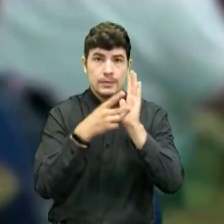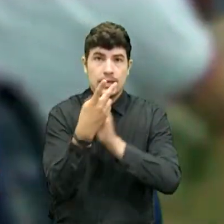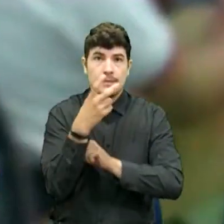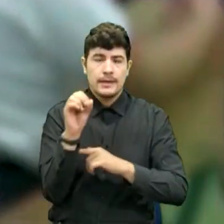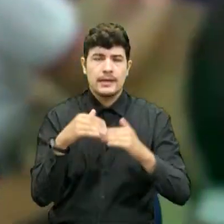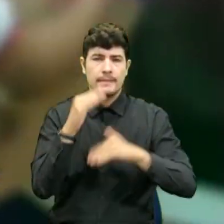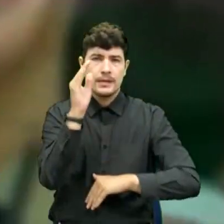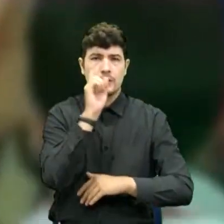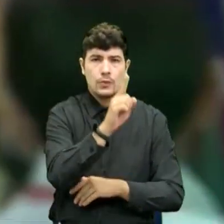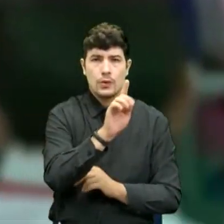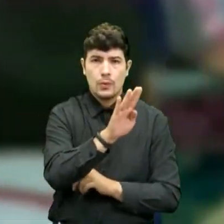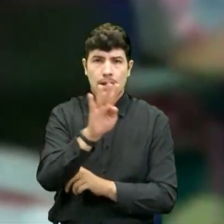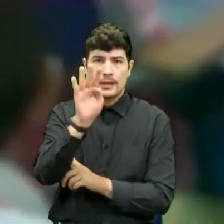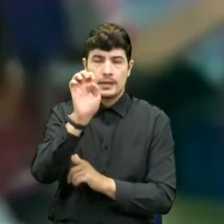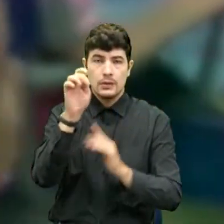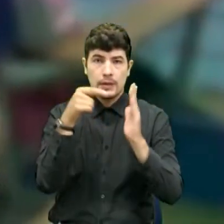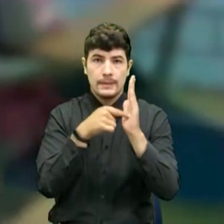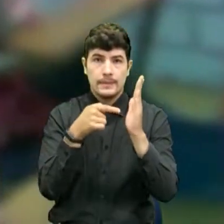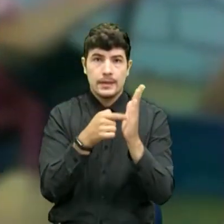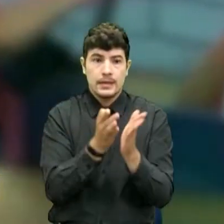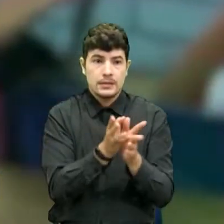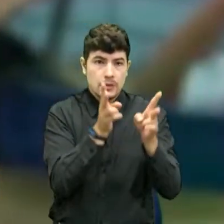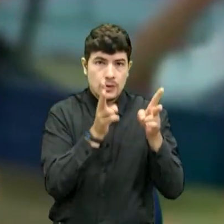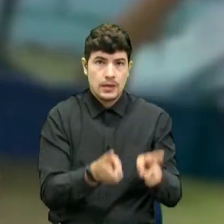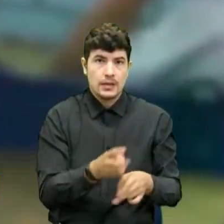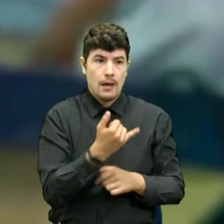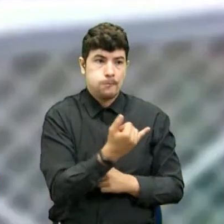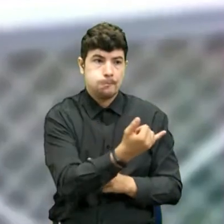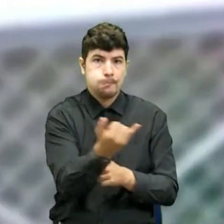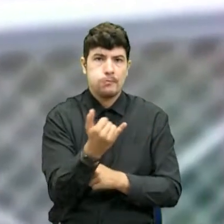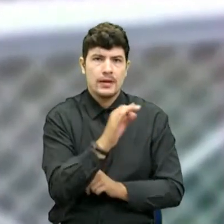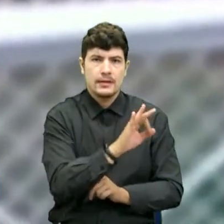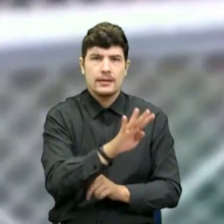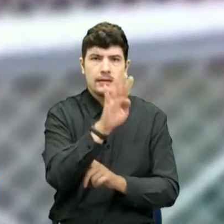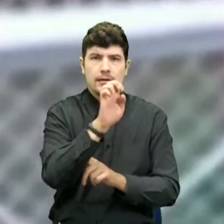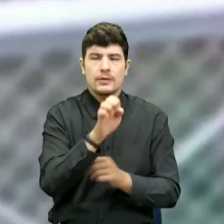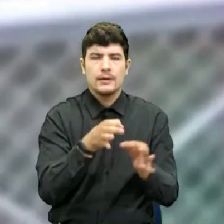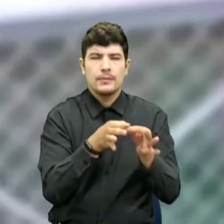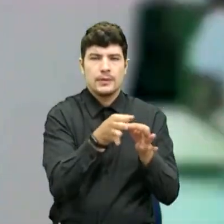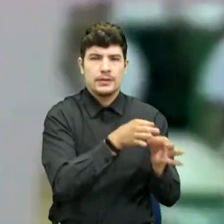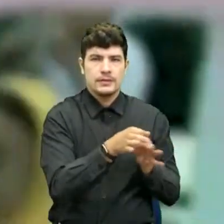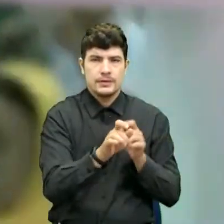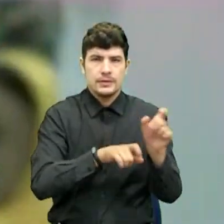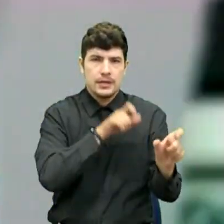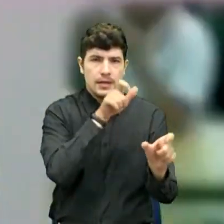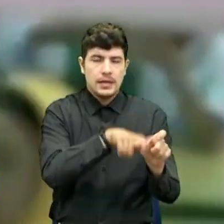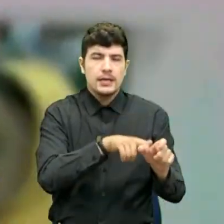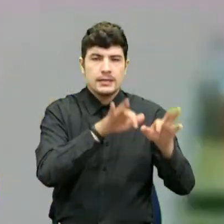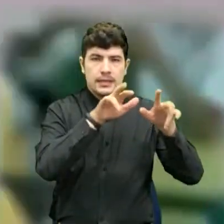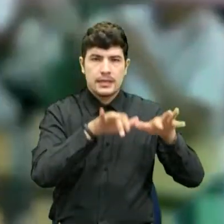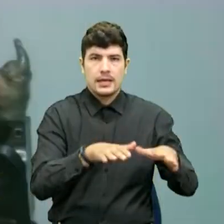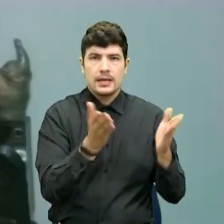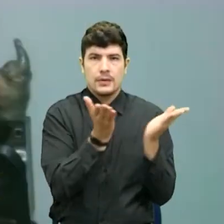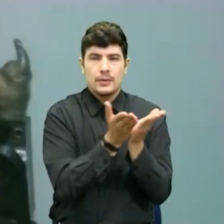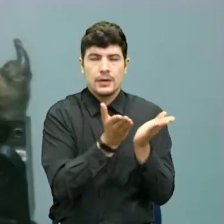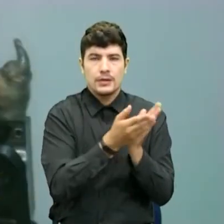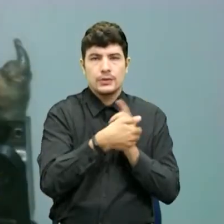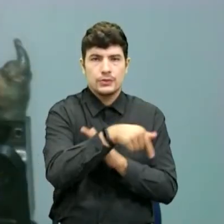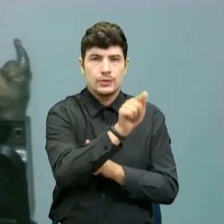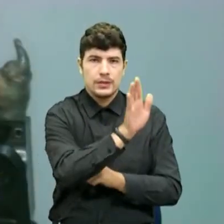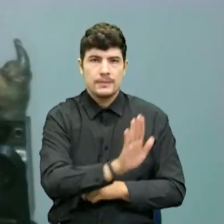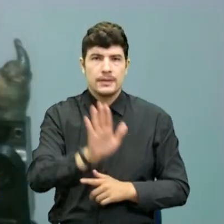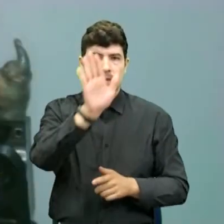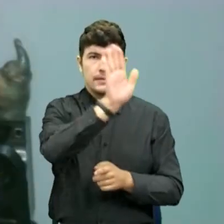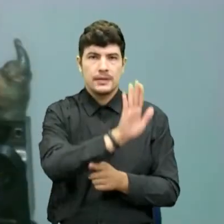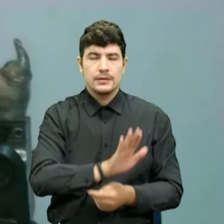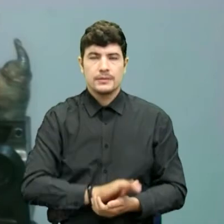los 149 mil estudiantes en los 39 municipios adscritos a la Secretaría de Educación Departamental. Pues